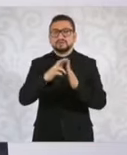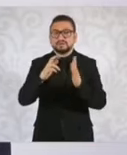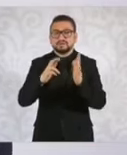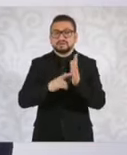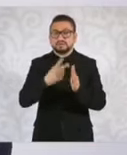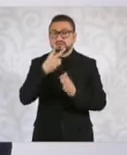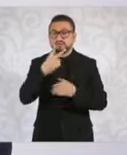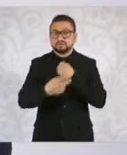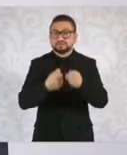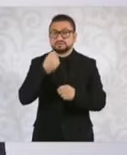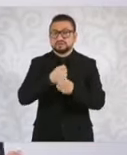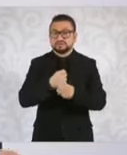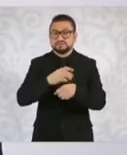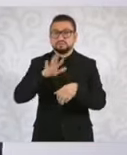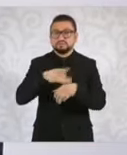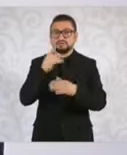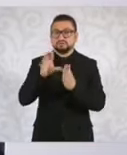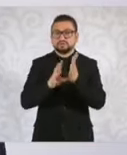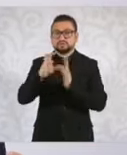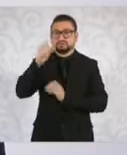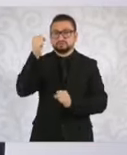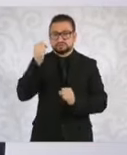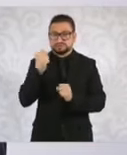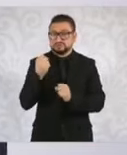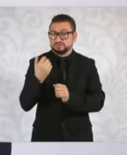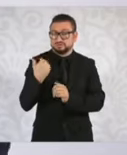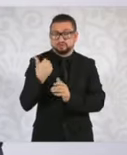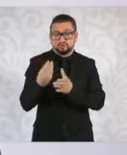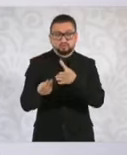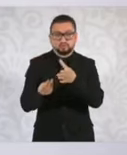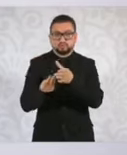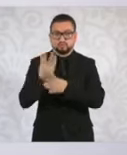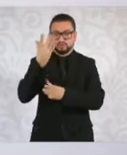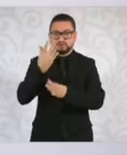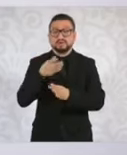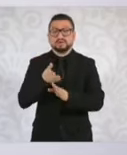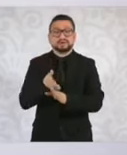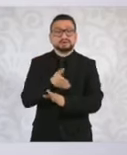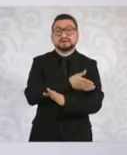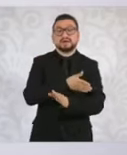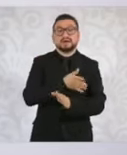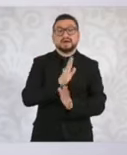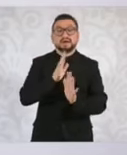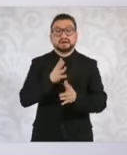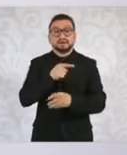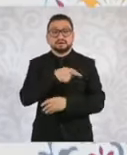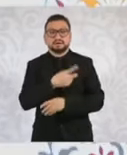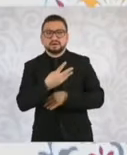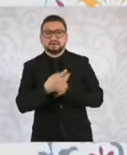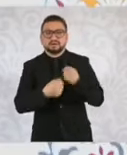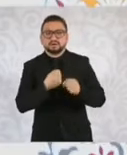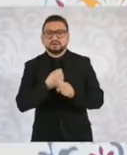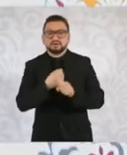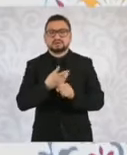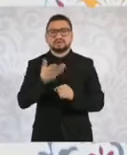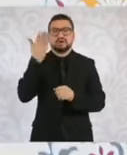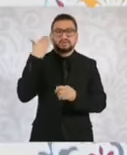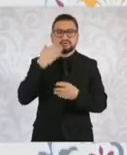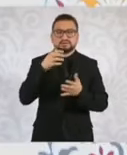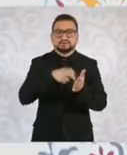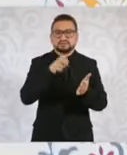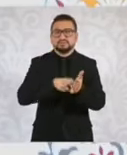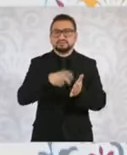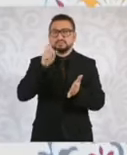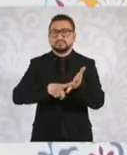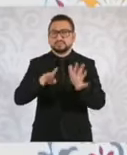años viene de la reforma constitucional reciente, y el otro precepto deriva de la reforma judicial de